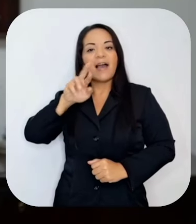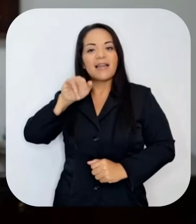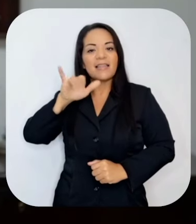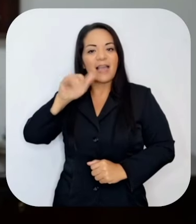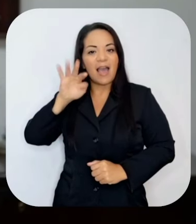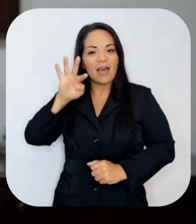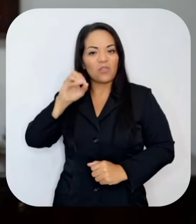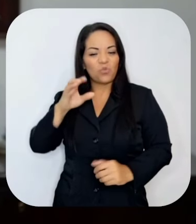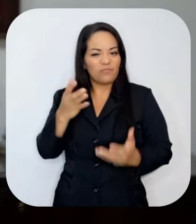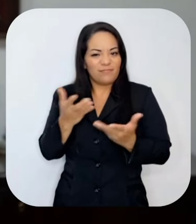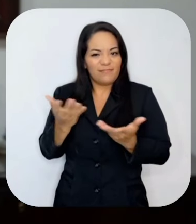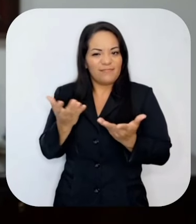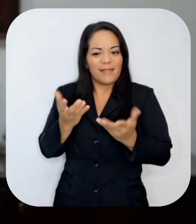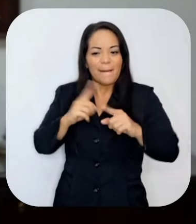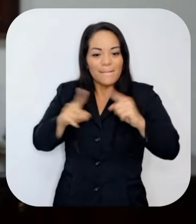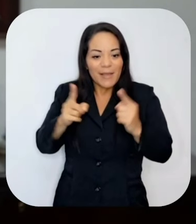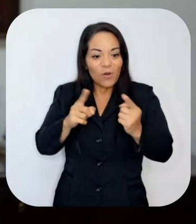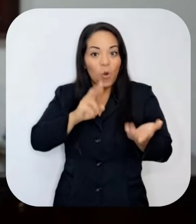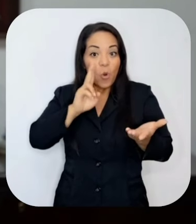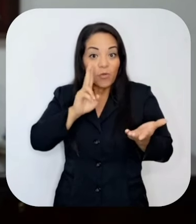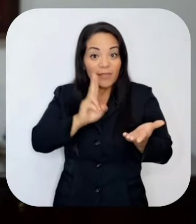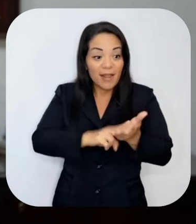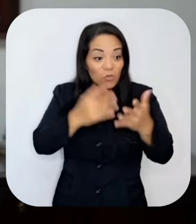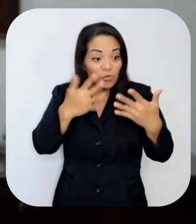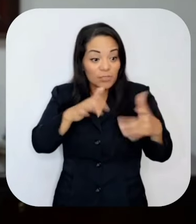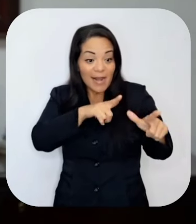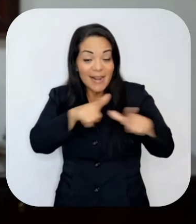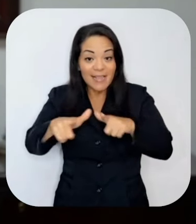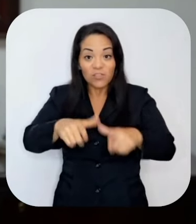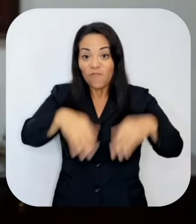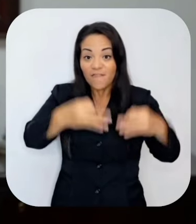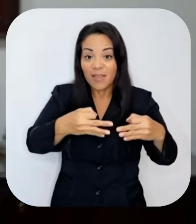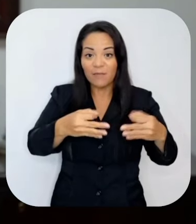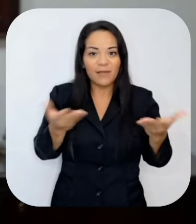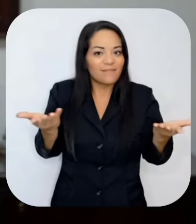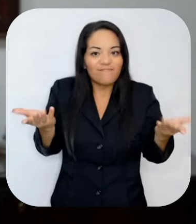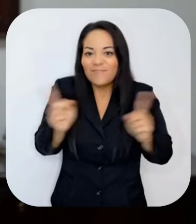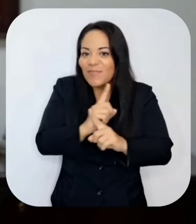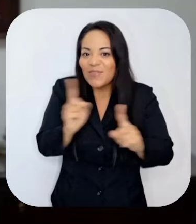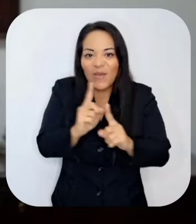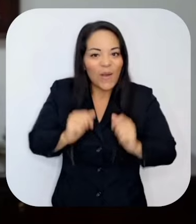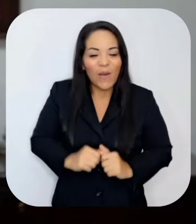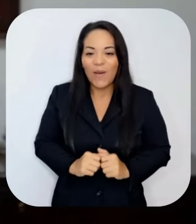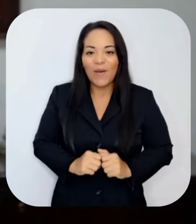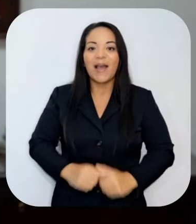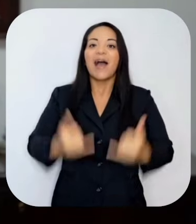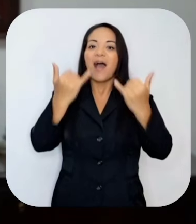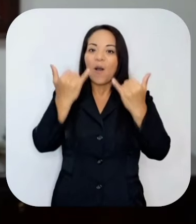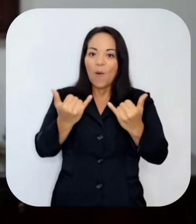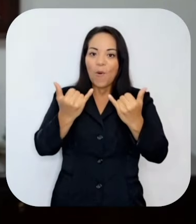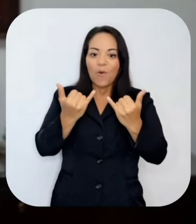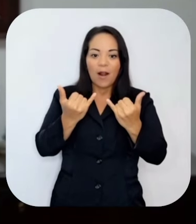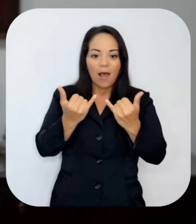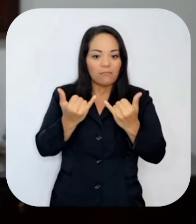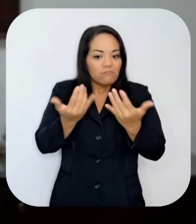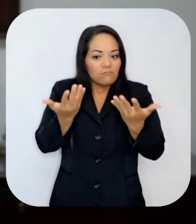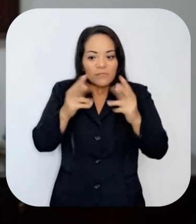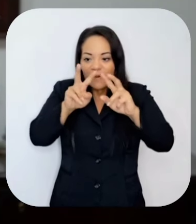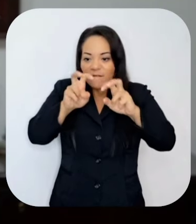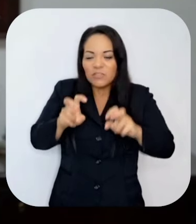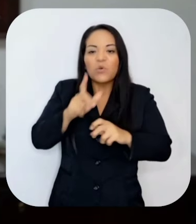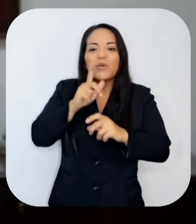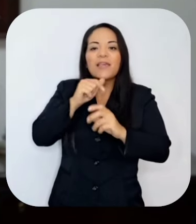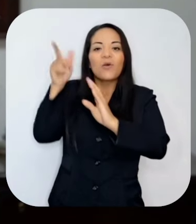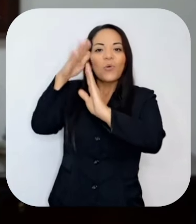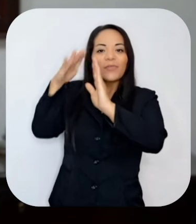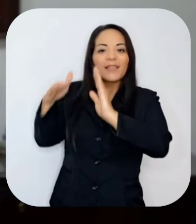adjudicación del contrato ni siquiera está en firme? Apenas está en revisión de la Contraloría